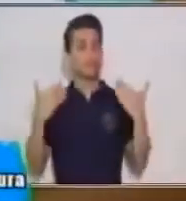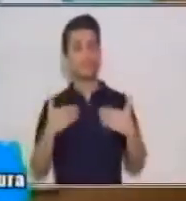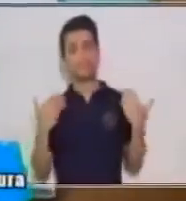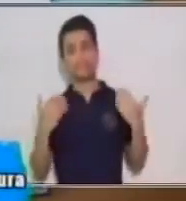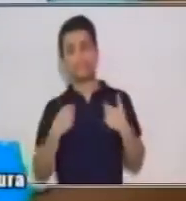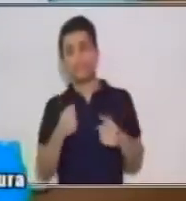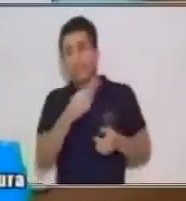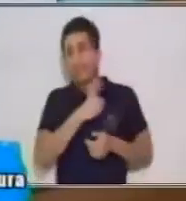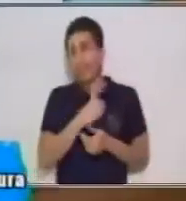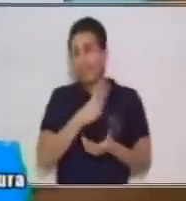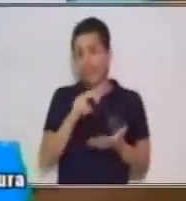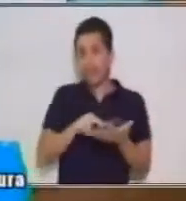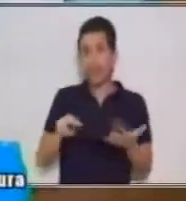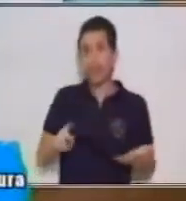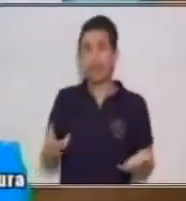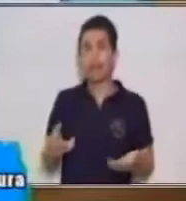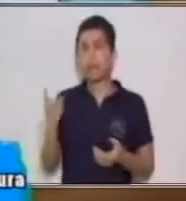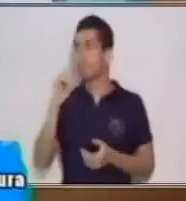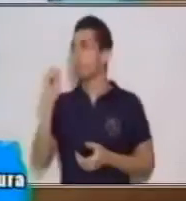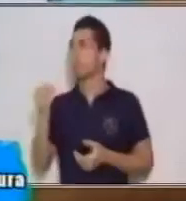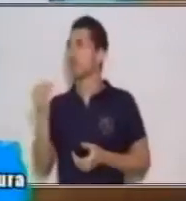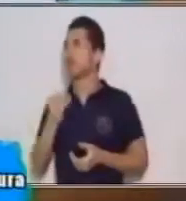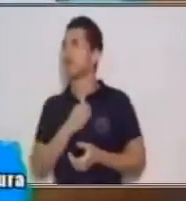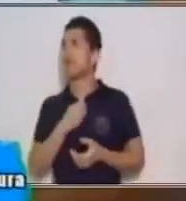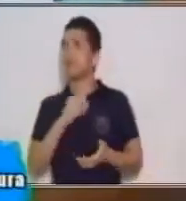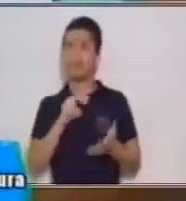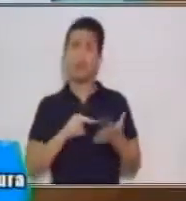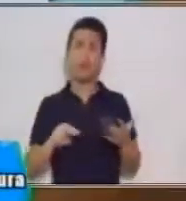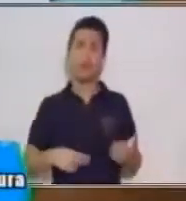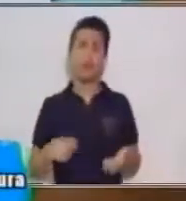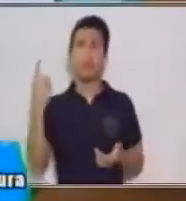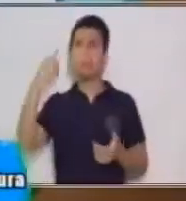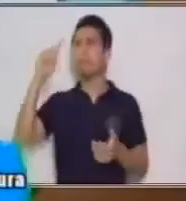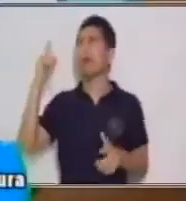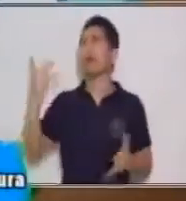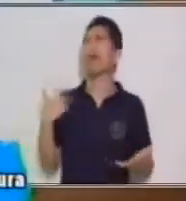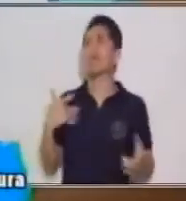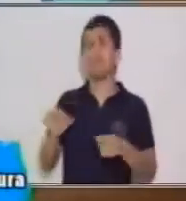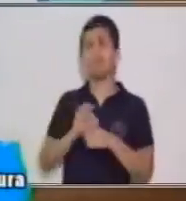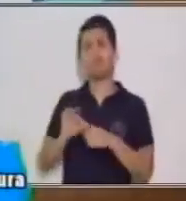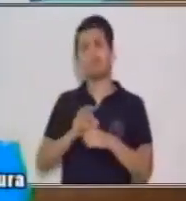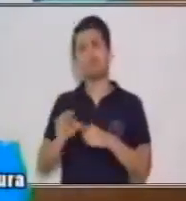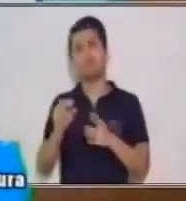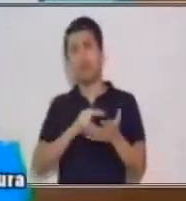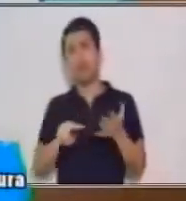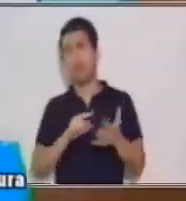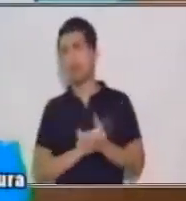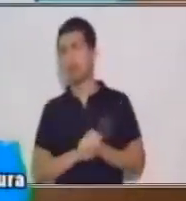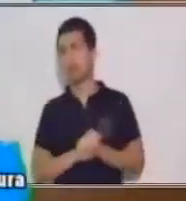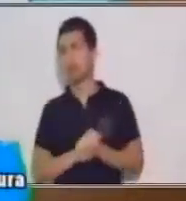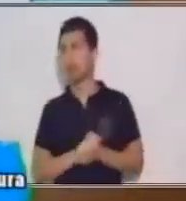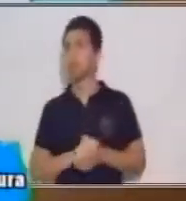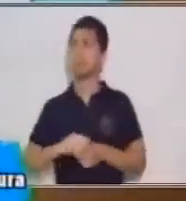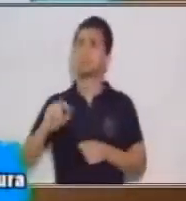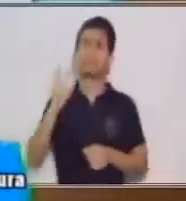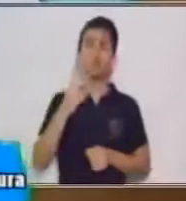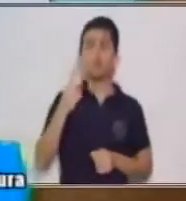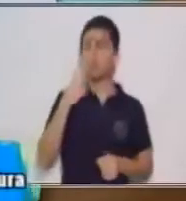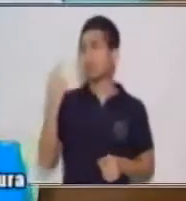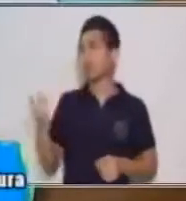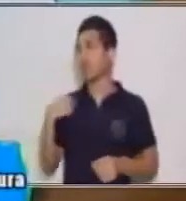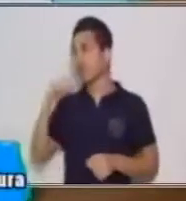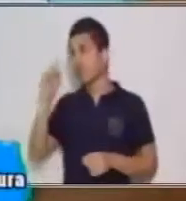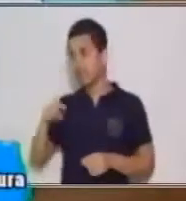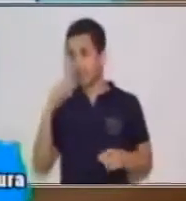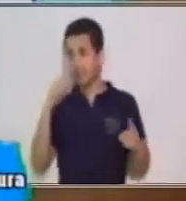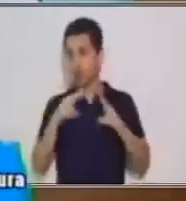leer. ¿Por qué quiero leer? ¿Para qué me va a servir esa lectura? Segundo, tengo que conocer un poquito